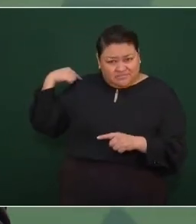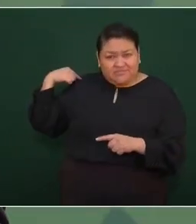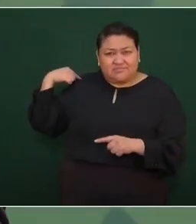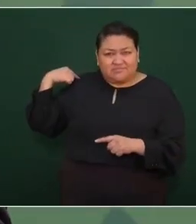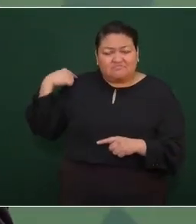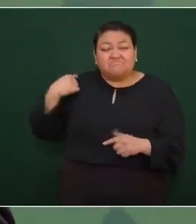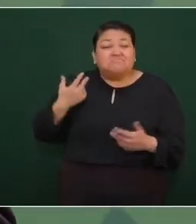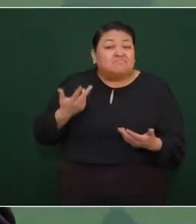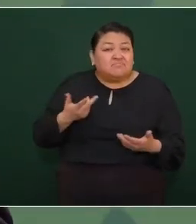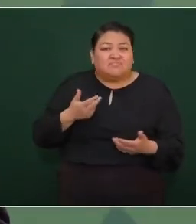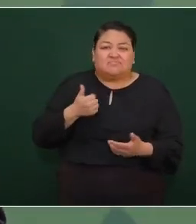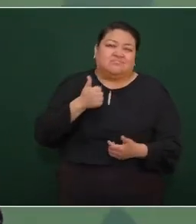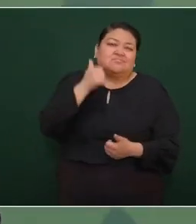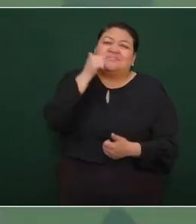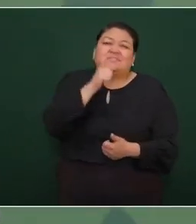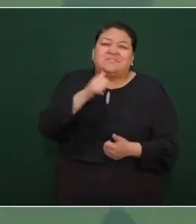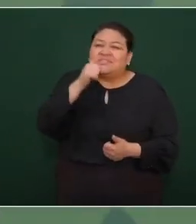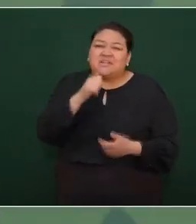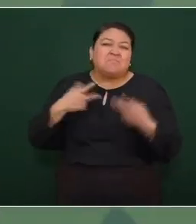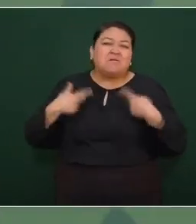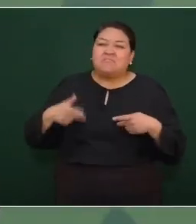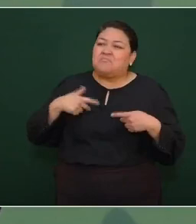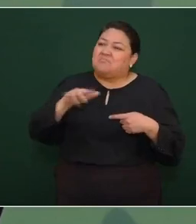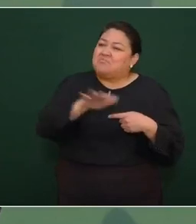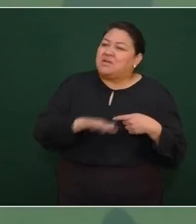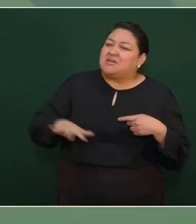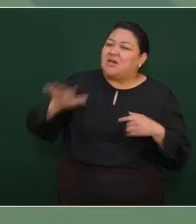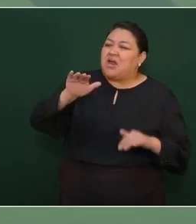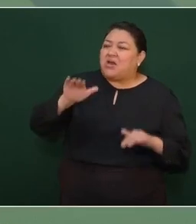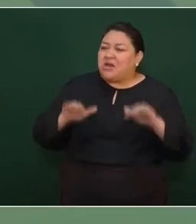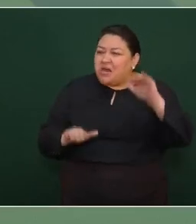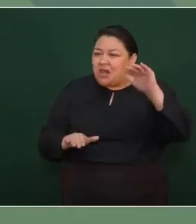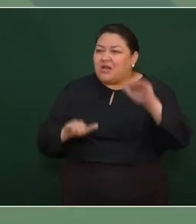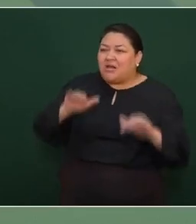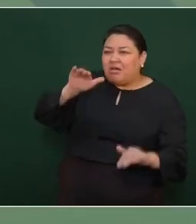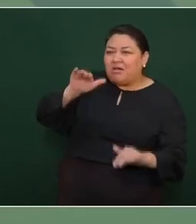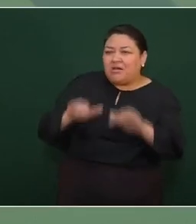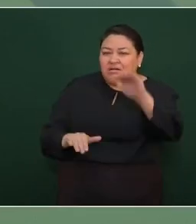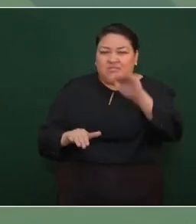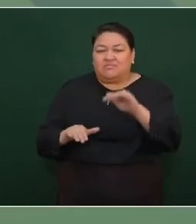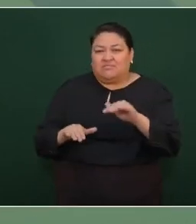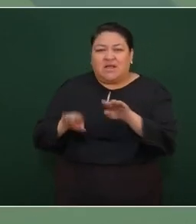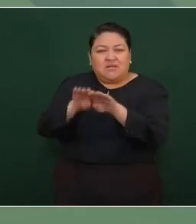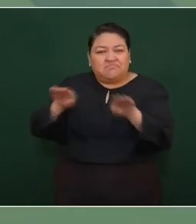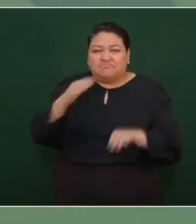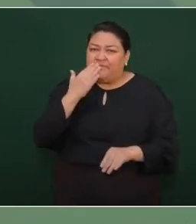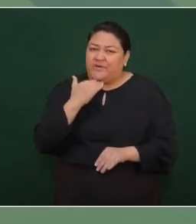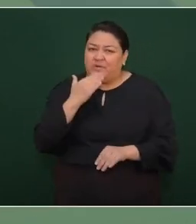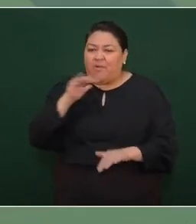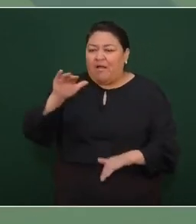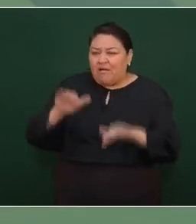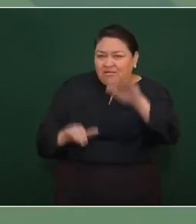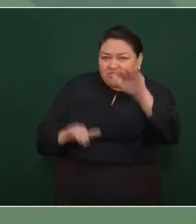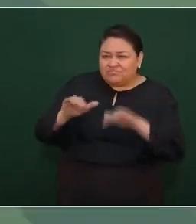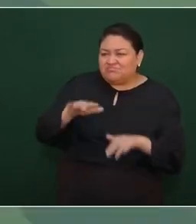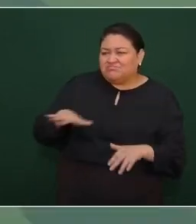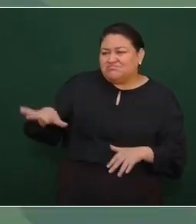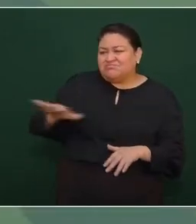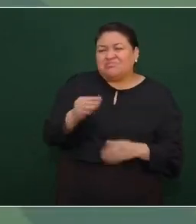pues había mucha desigualdad económica y social, pobreza,